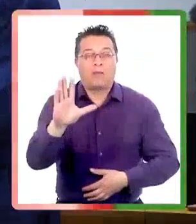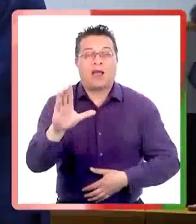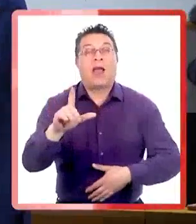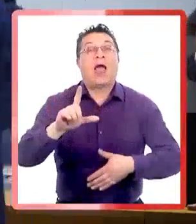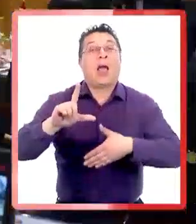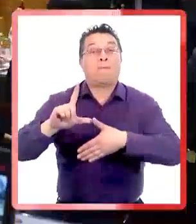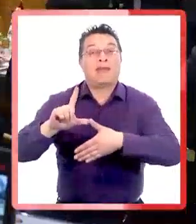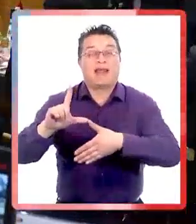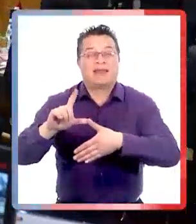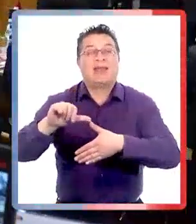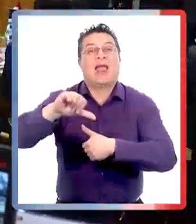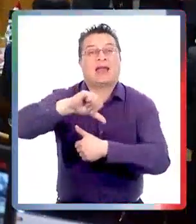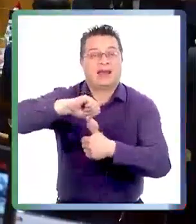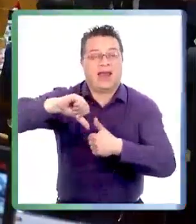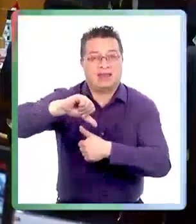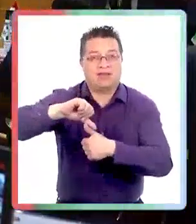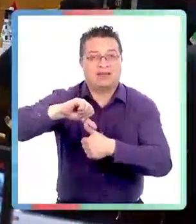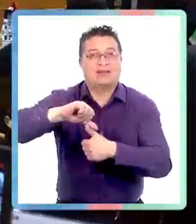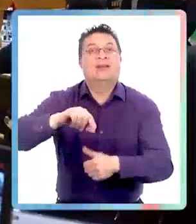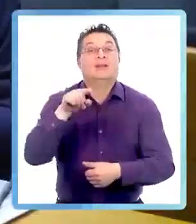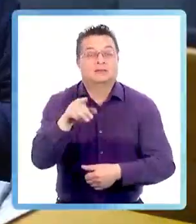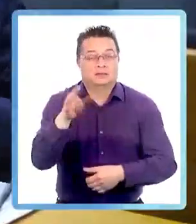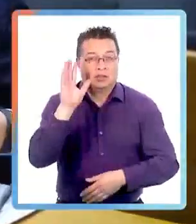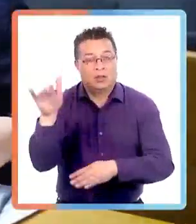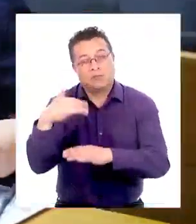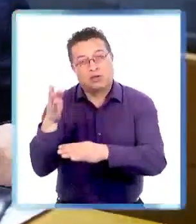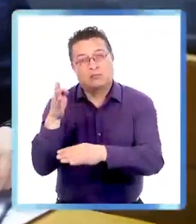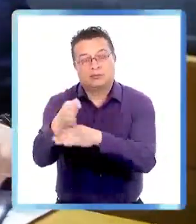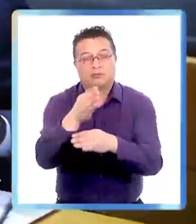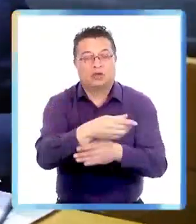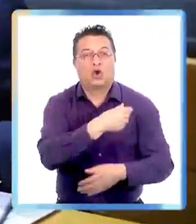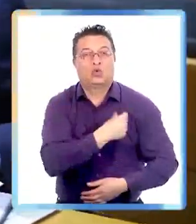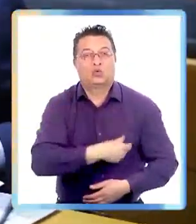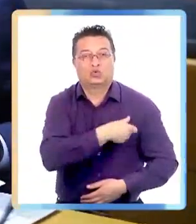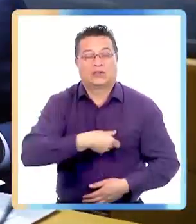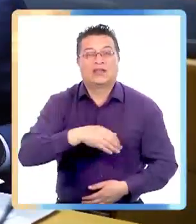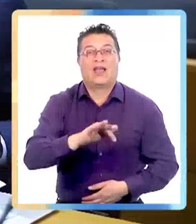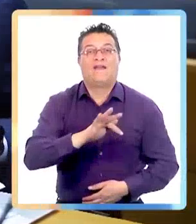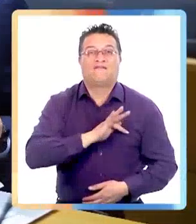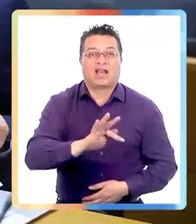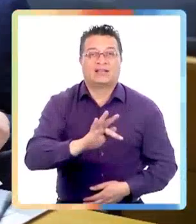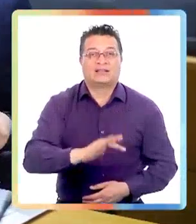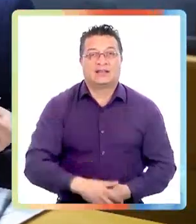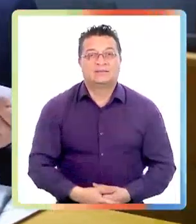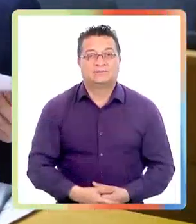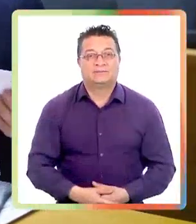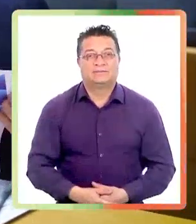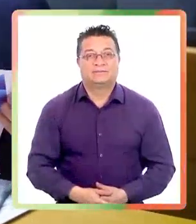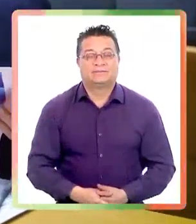Europea, América Latina y el Caribe, y luego continuará su gira en Suiza y Francia.